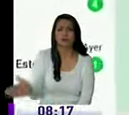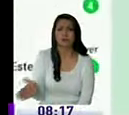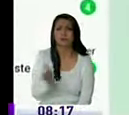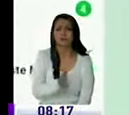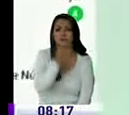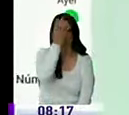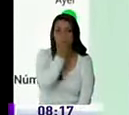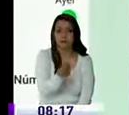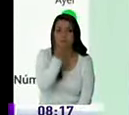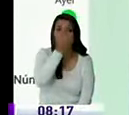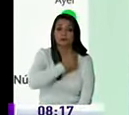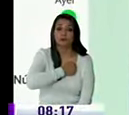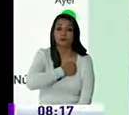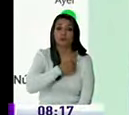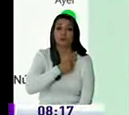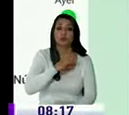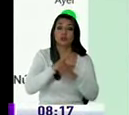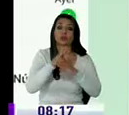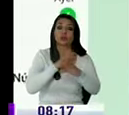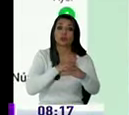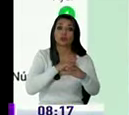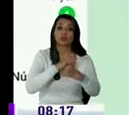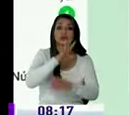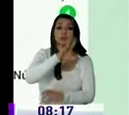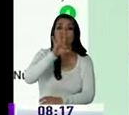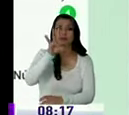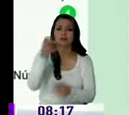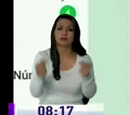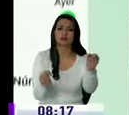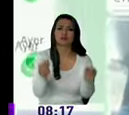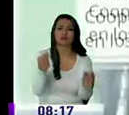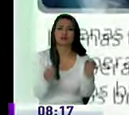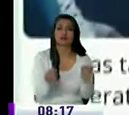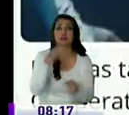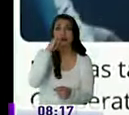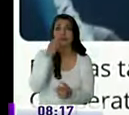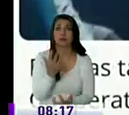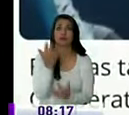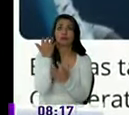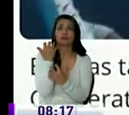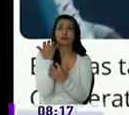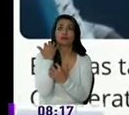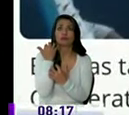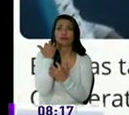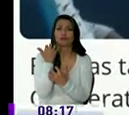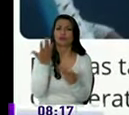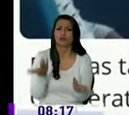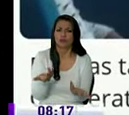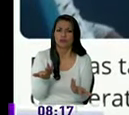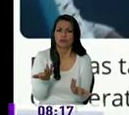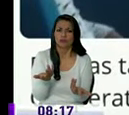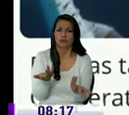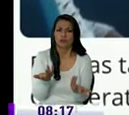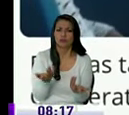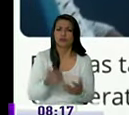tardes el propietario del bus 7 era convertido a Cocotoc maneja el bus con su niño en los brazos increíble ven ahí está